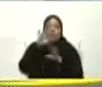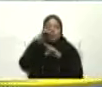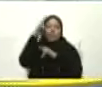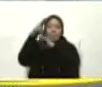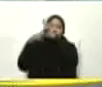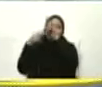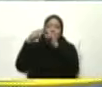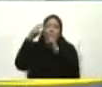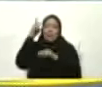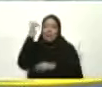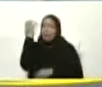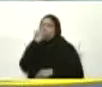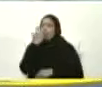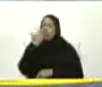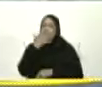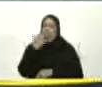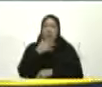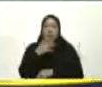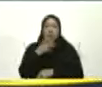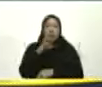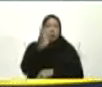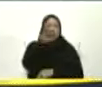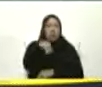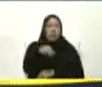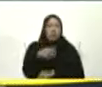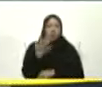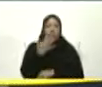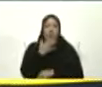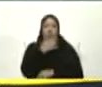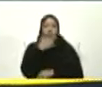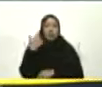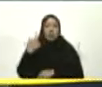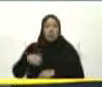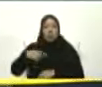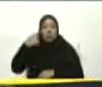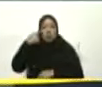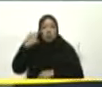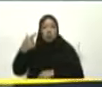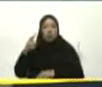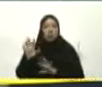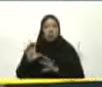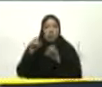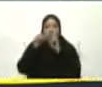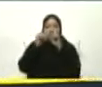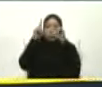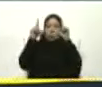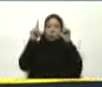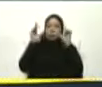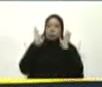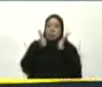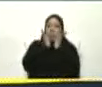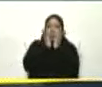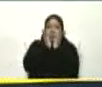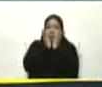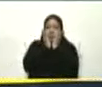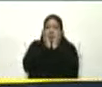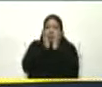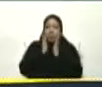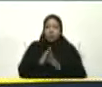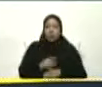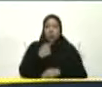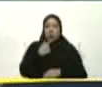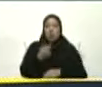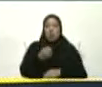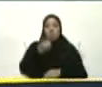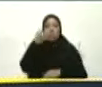Y ellos se rieron No dijeron que no Porque de verdad Lo que yo he visto ahí La cava Tú que